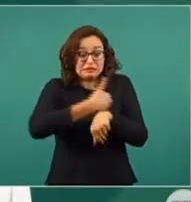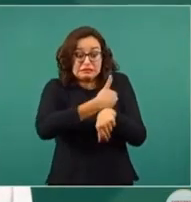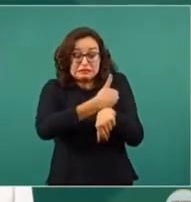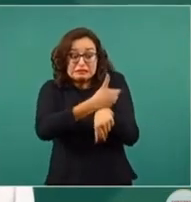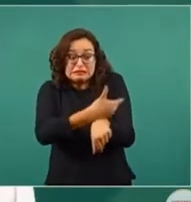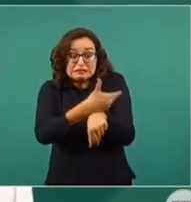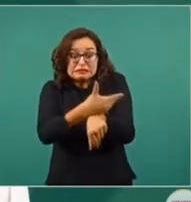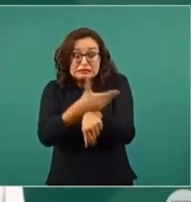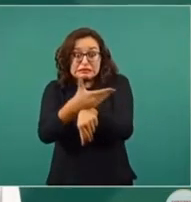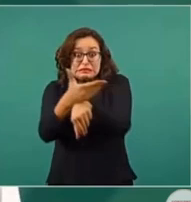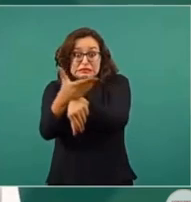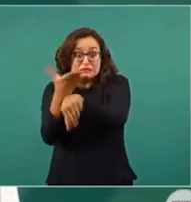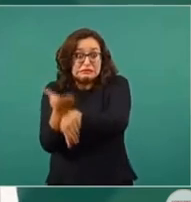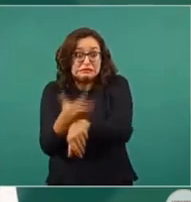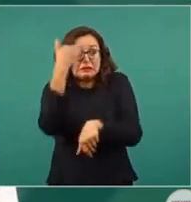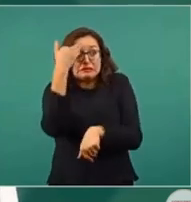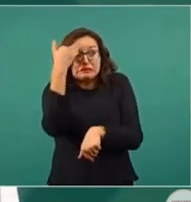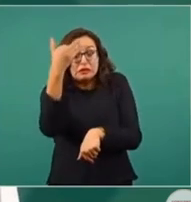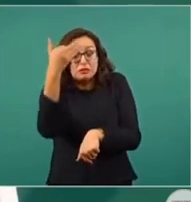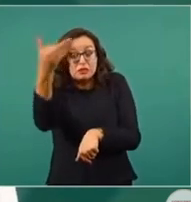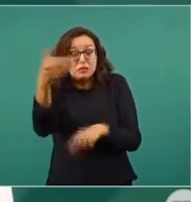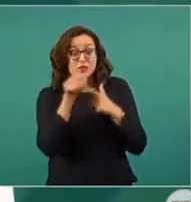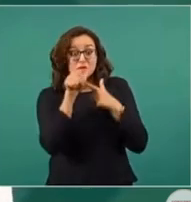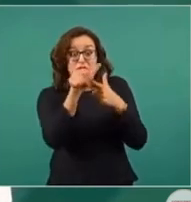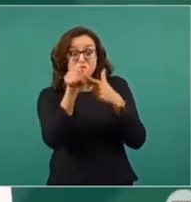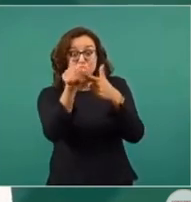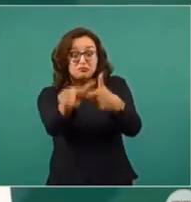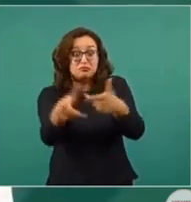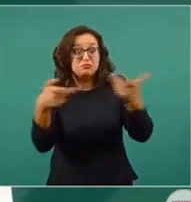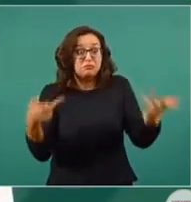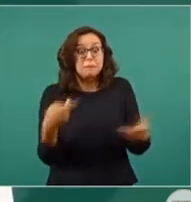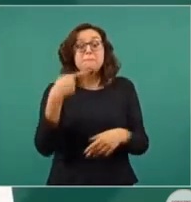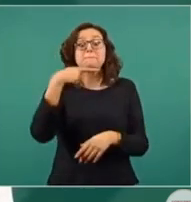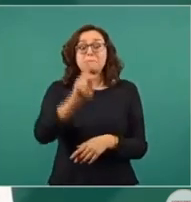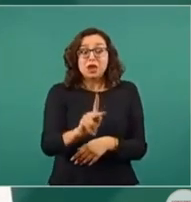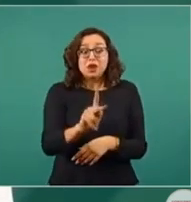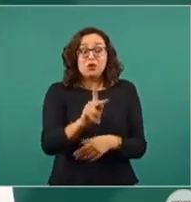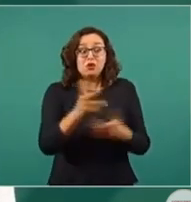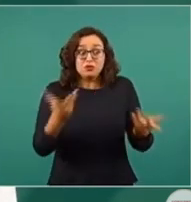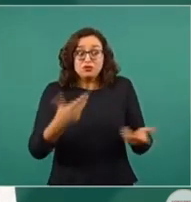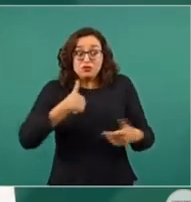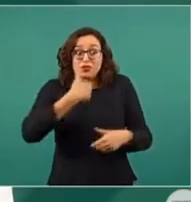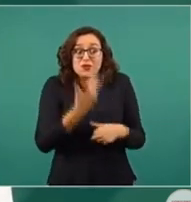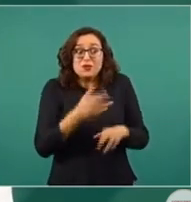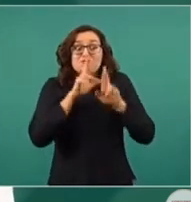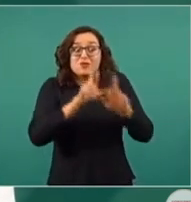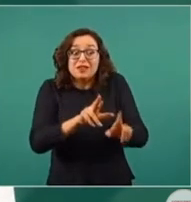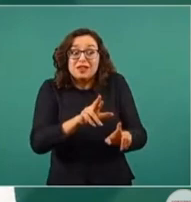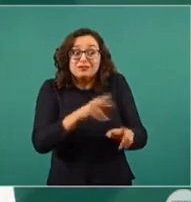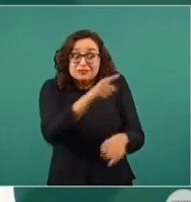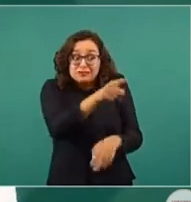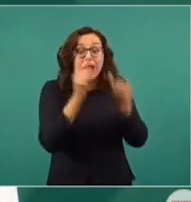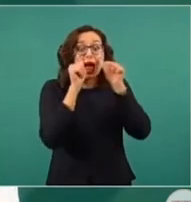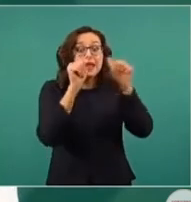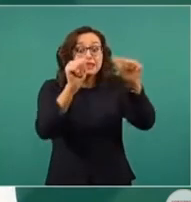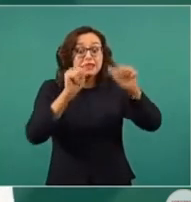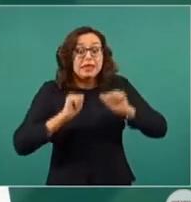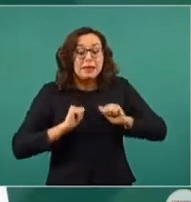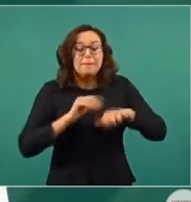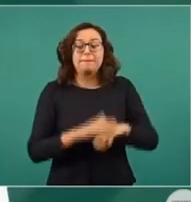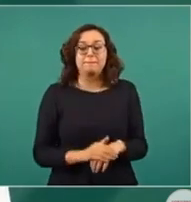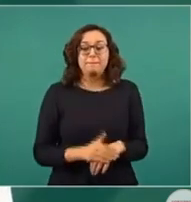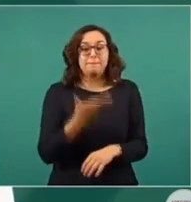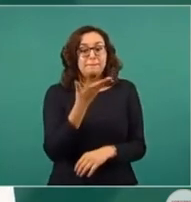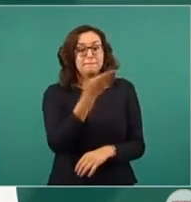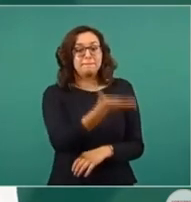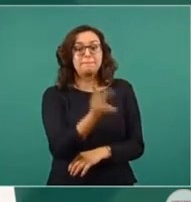adicionales de la señal de televisión, pero escuche la respuesta. Penilei Ramírez, columnista